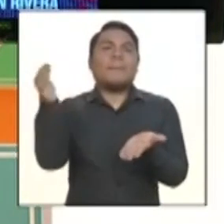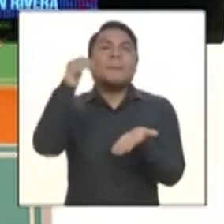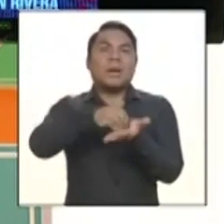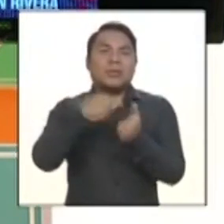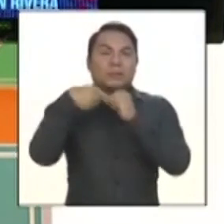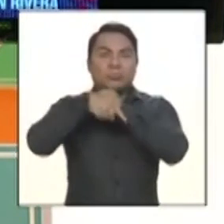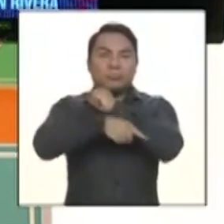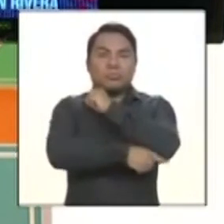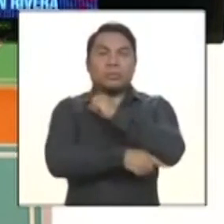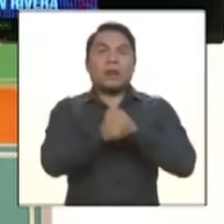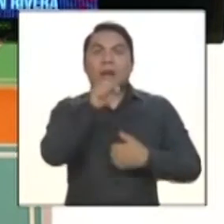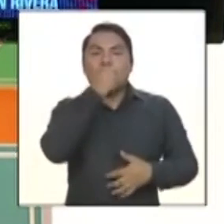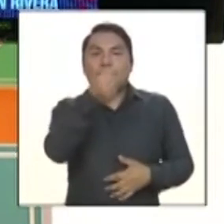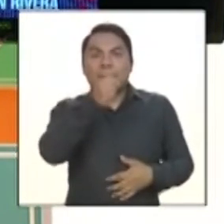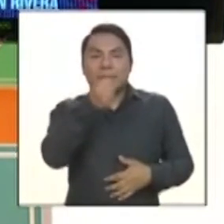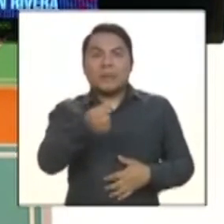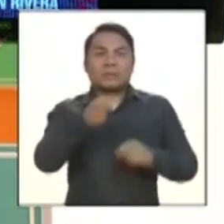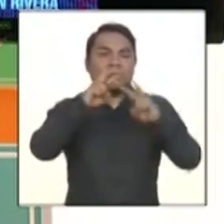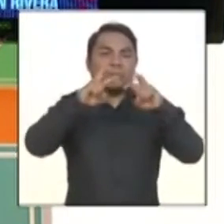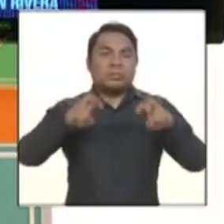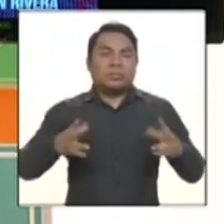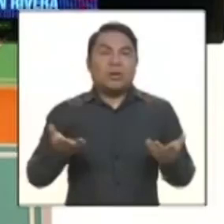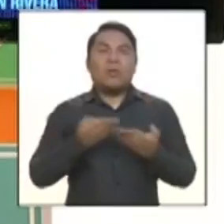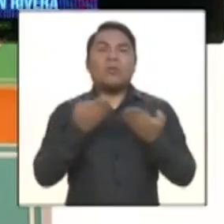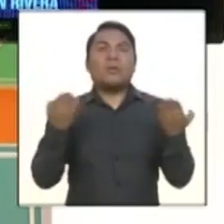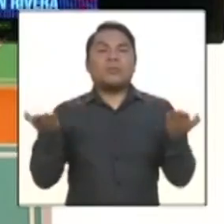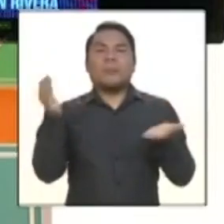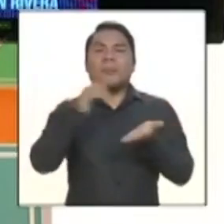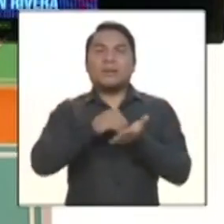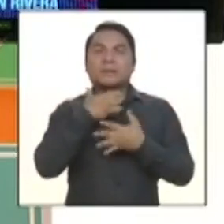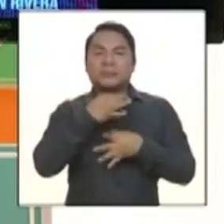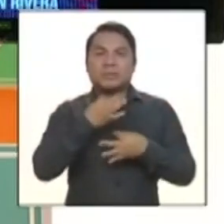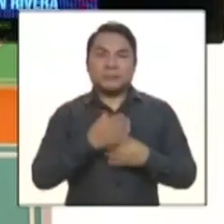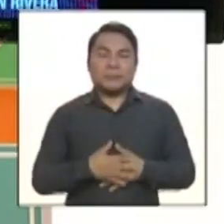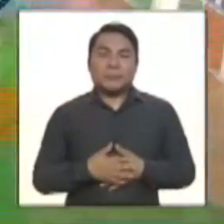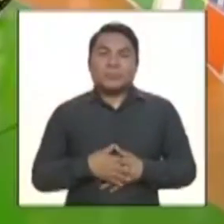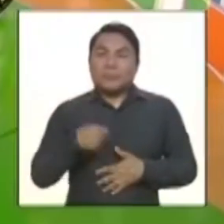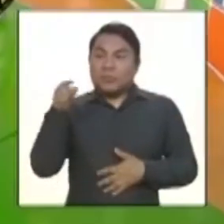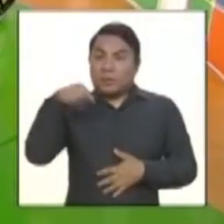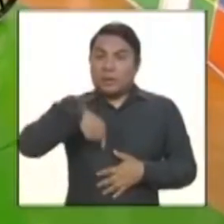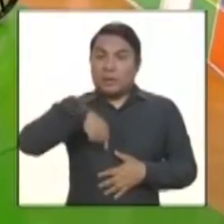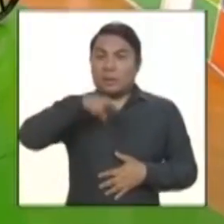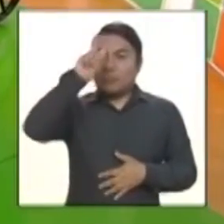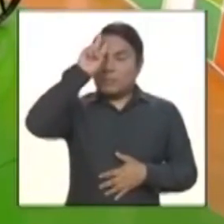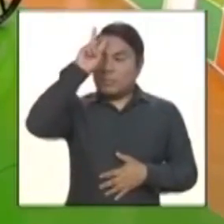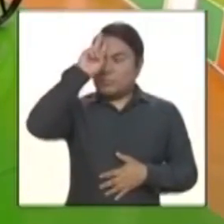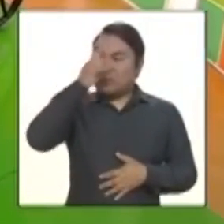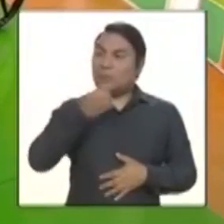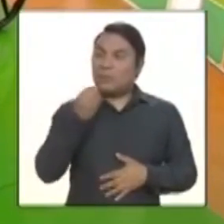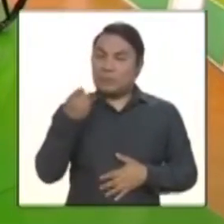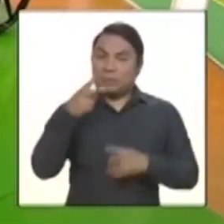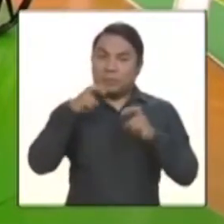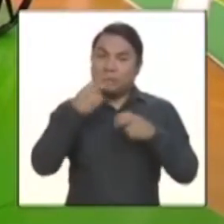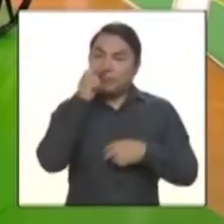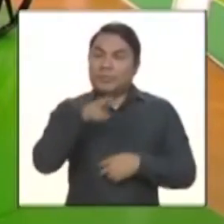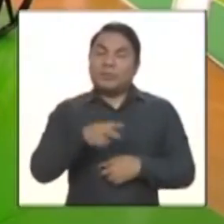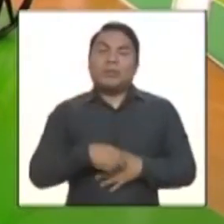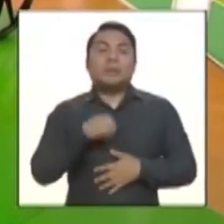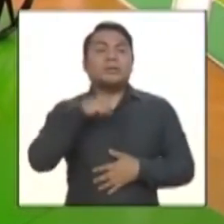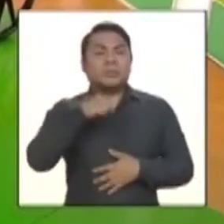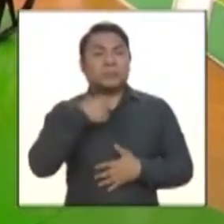estudiar otras cosas que me apasionaban, como el ¿Ya habías estudiado aquí en Perú de periodismo? Yo, curiosamente, yo